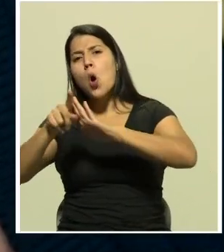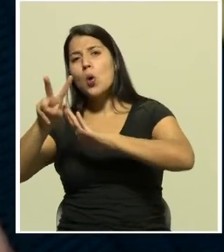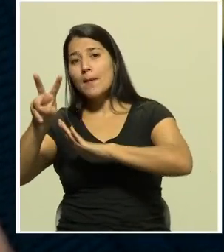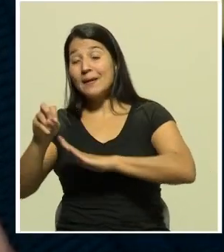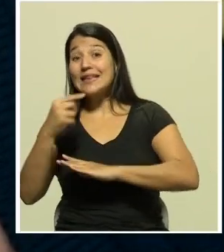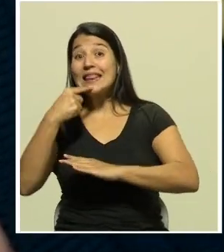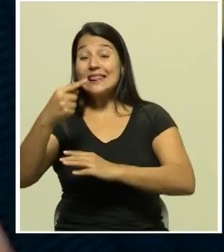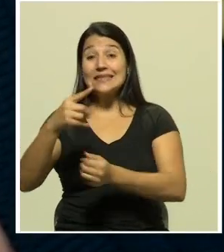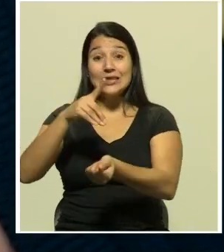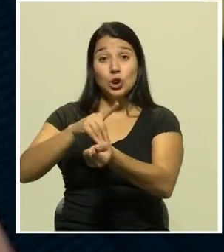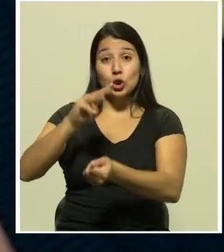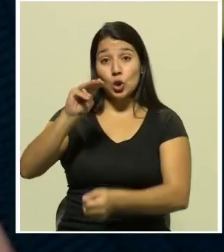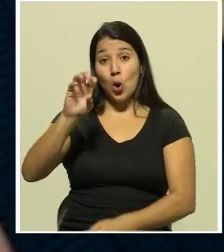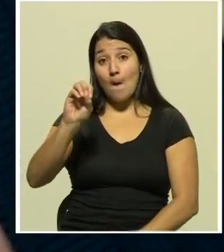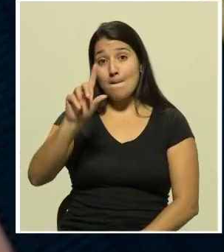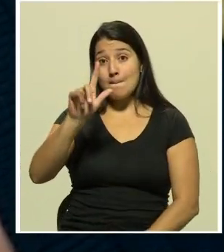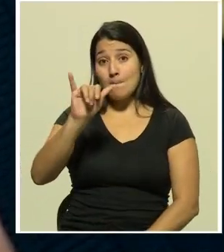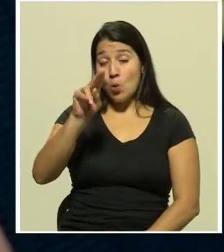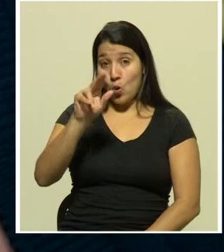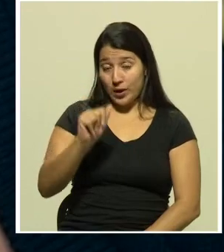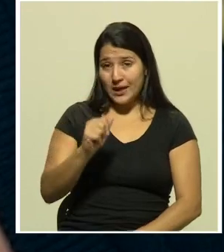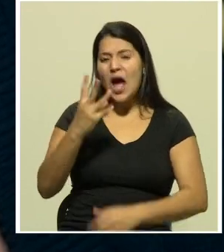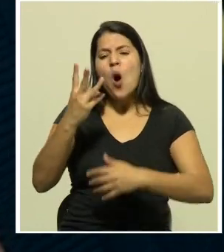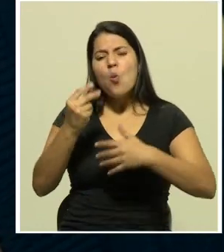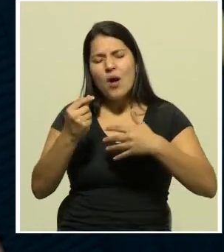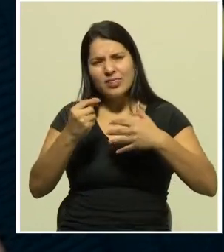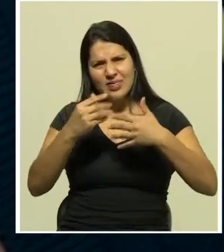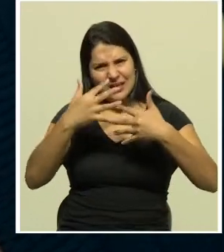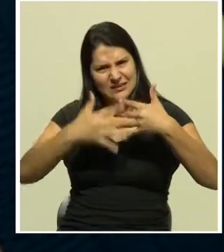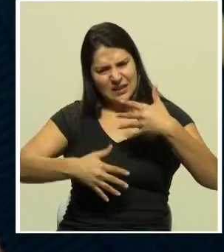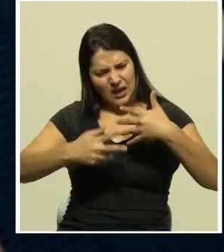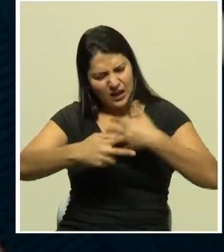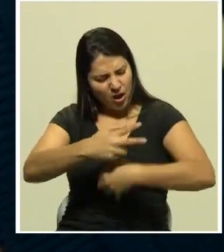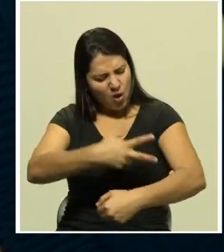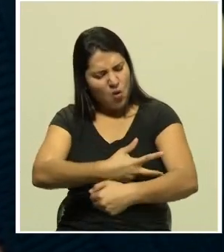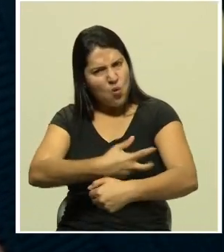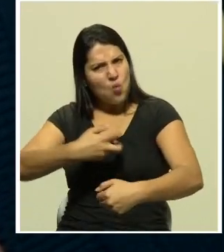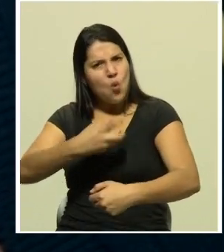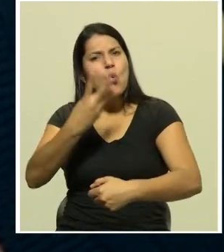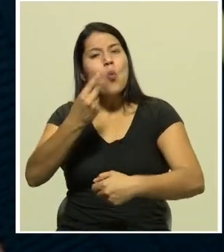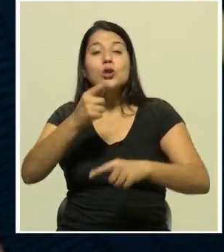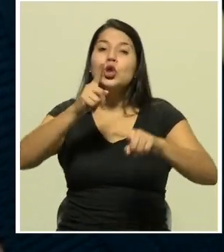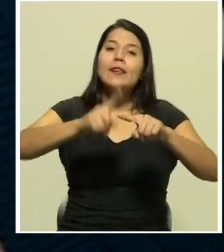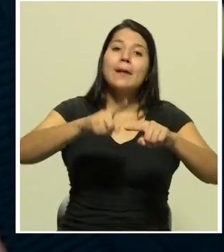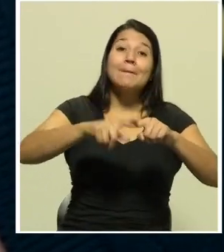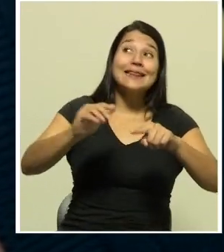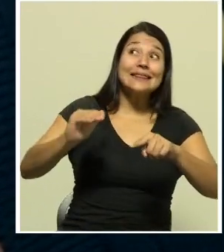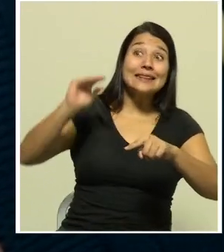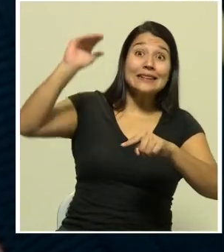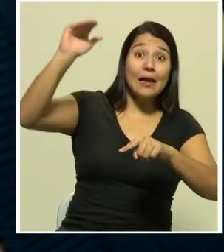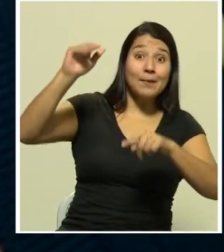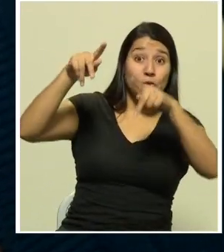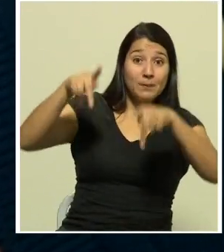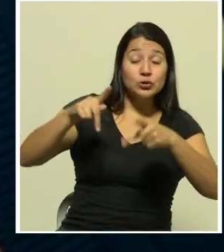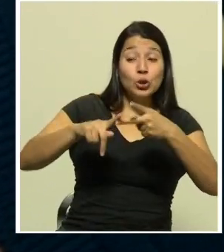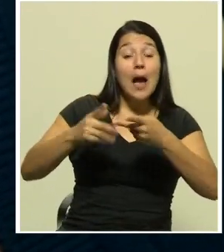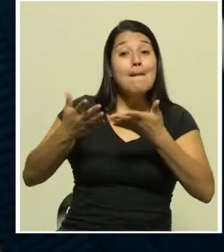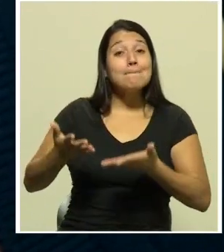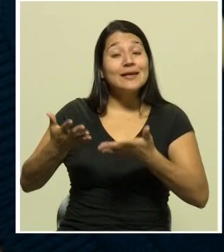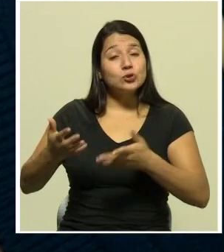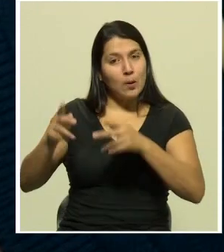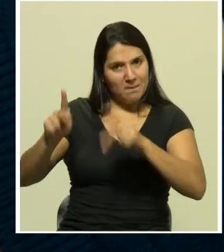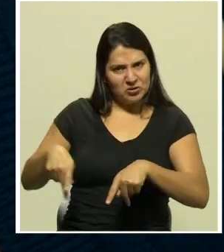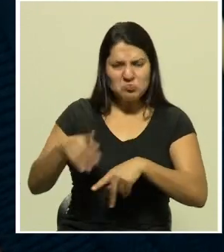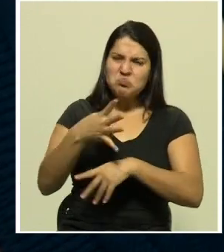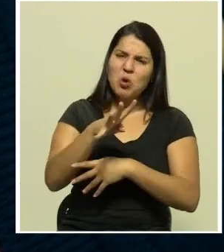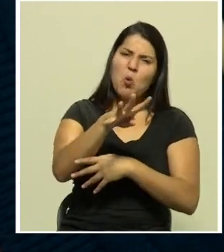Molina, la cantidad de plasma que se le extrae a cada persona puede variar dependiendo del tamaño y el peso. Pueden andar entre los 400